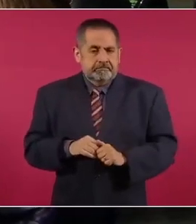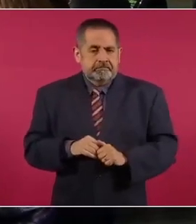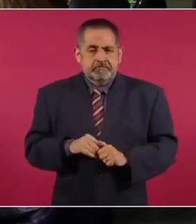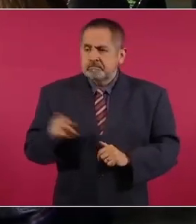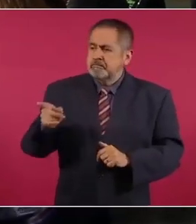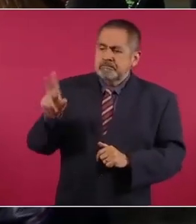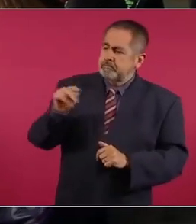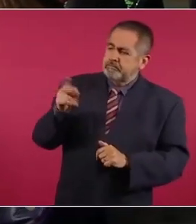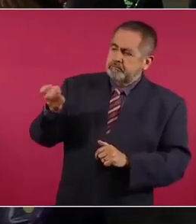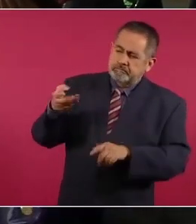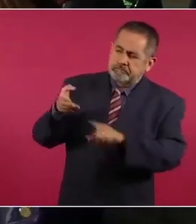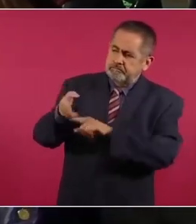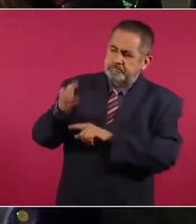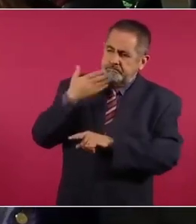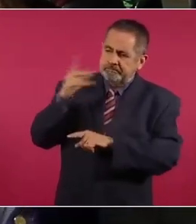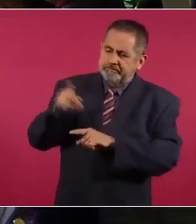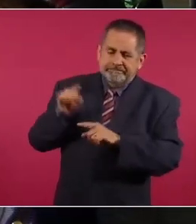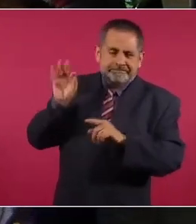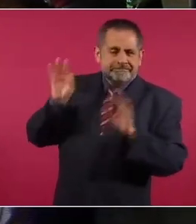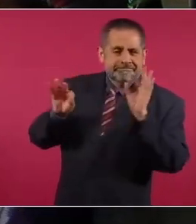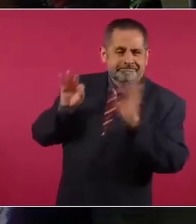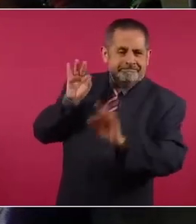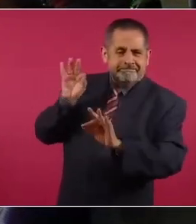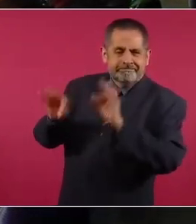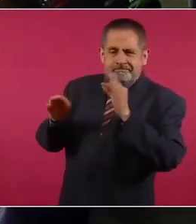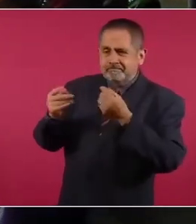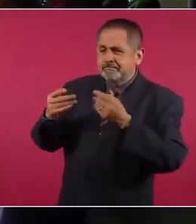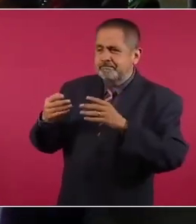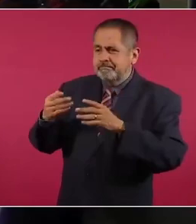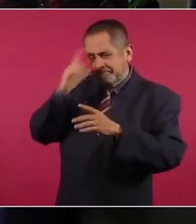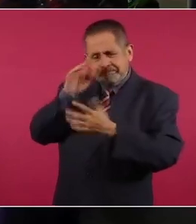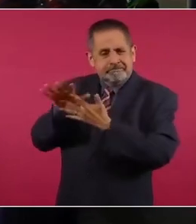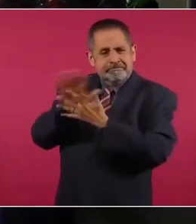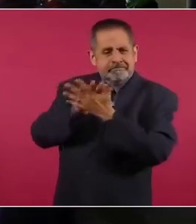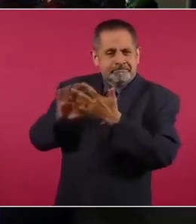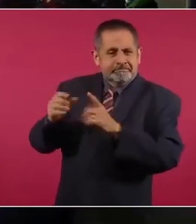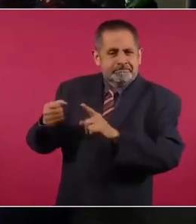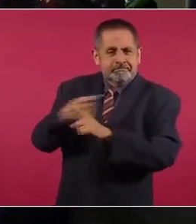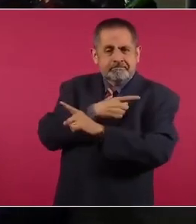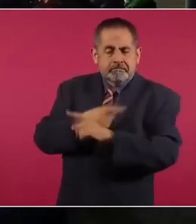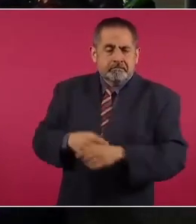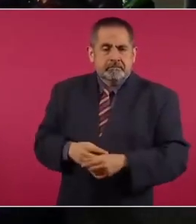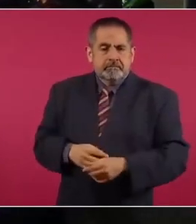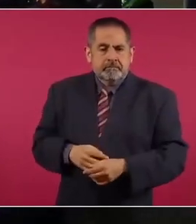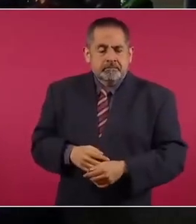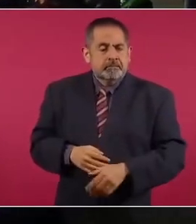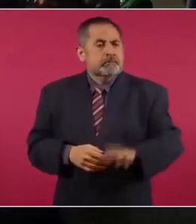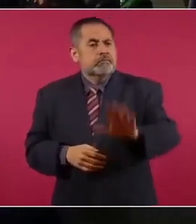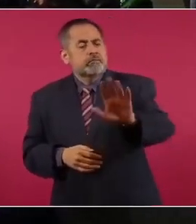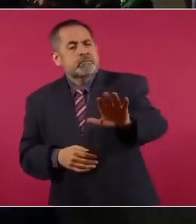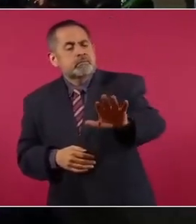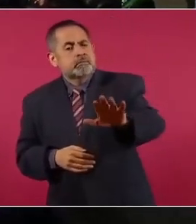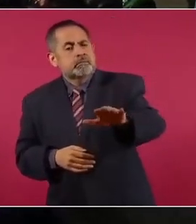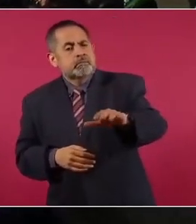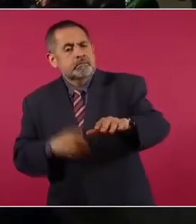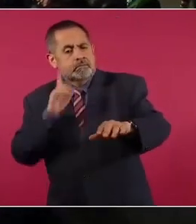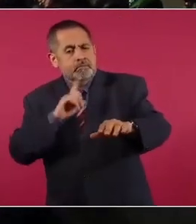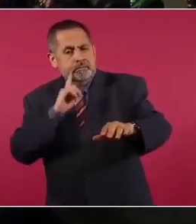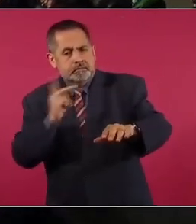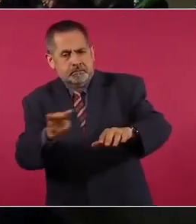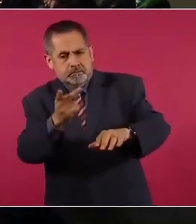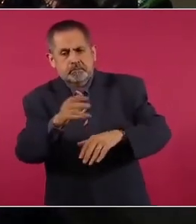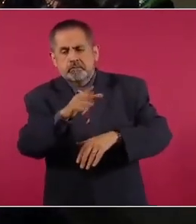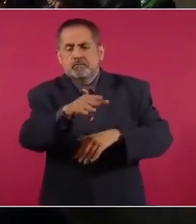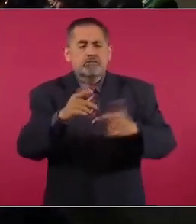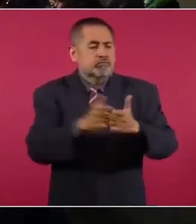descarrilar la investigación por los intereses. Presidente, pero la percepción del GIEI de acuerdo con el trabajo que ha